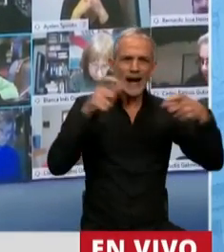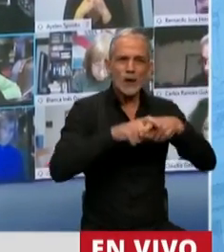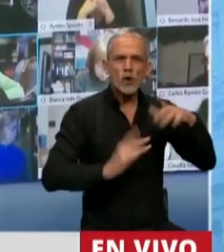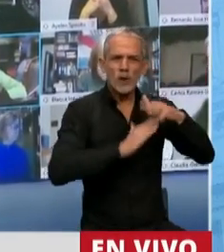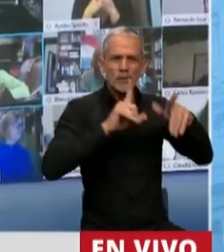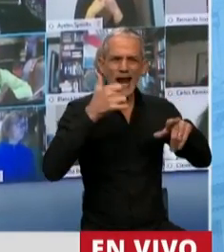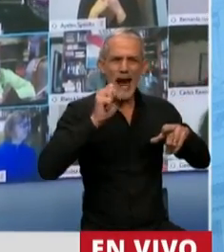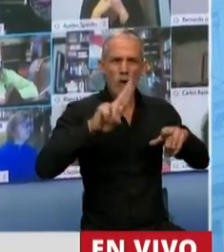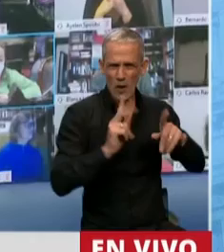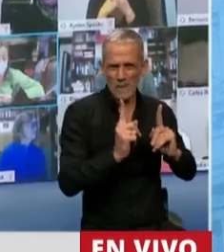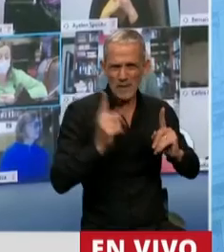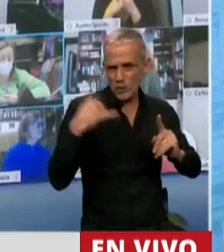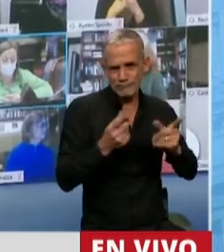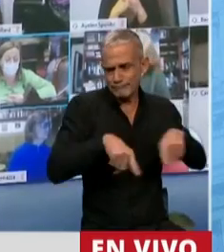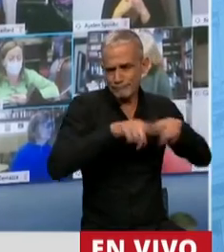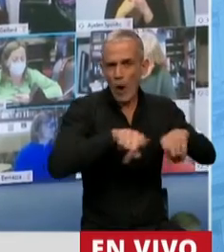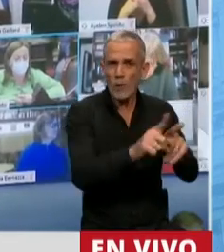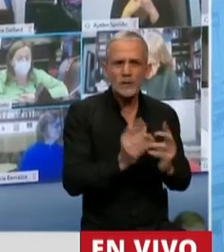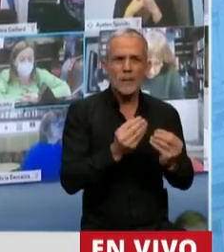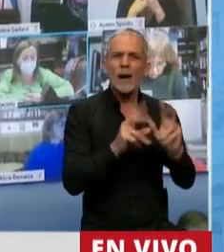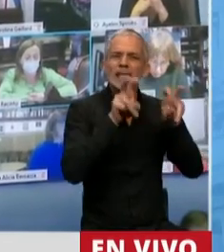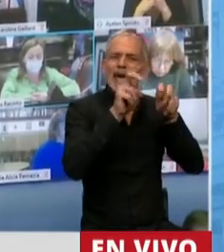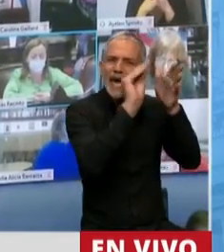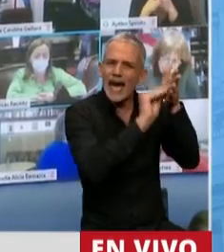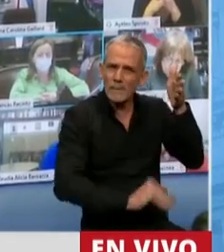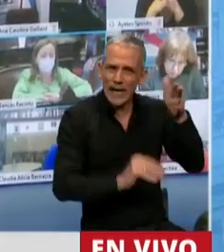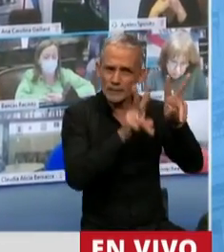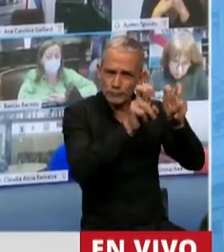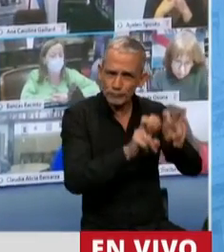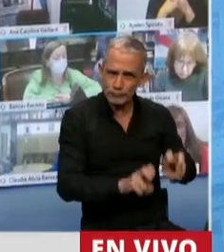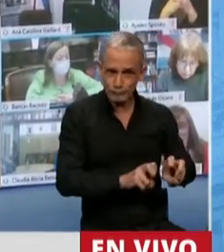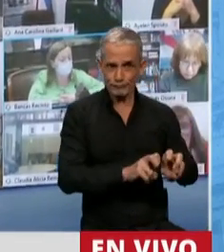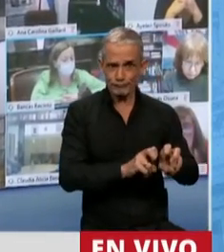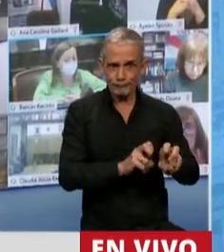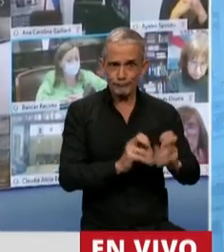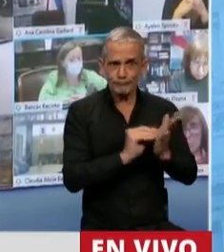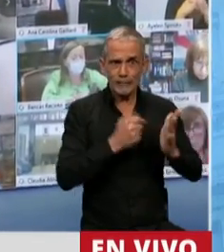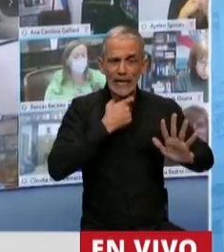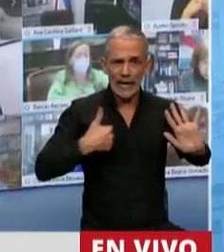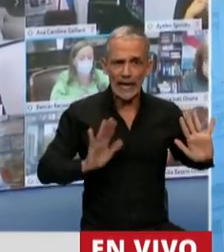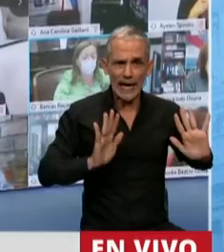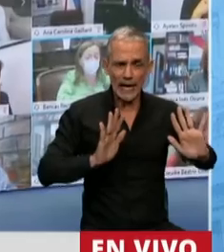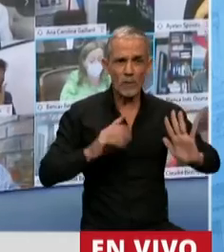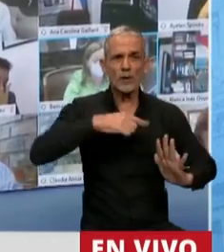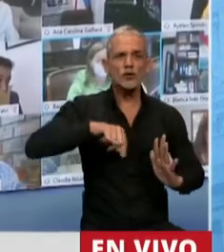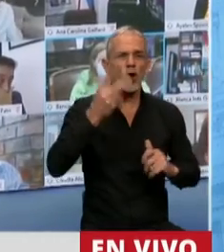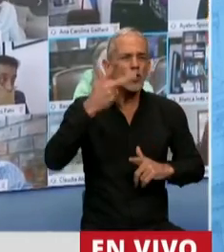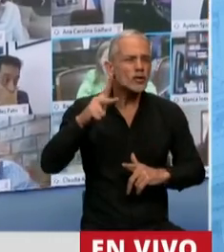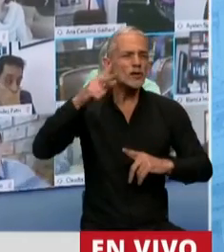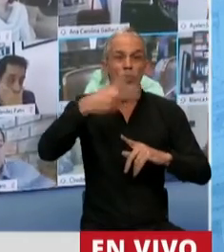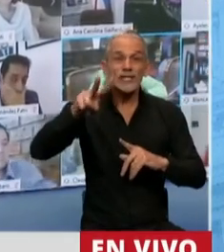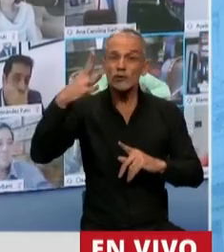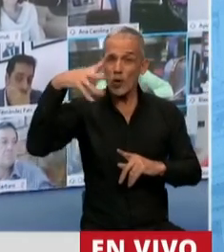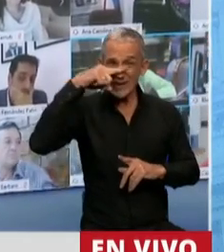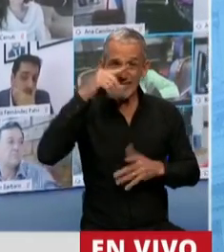labor, como se hace siempre, establecer los temarios. Pero no podemos a ninguno de los 257